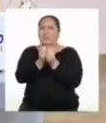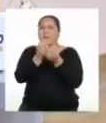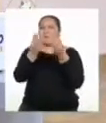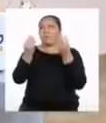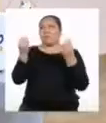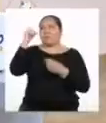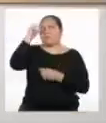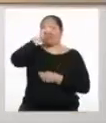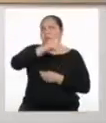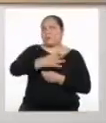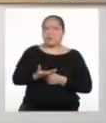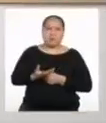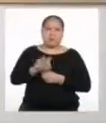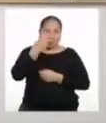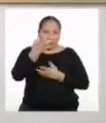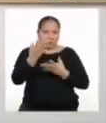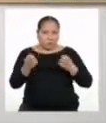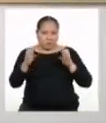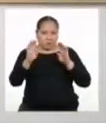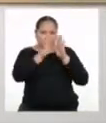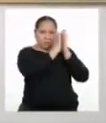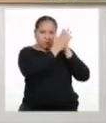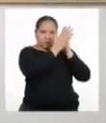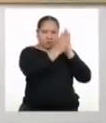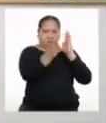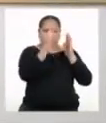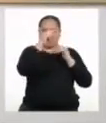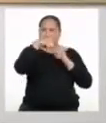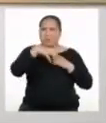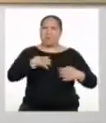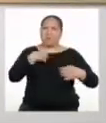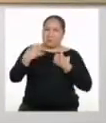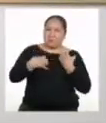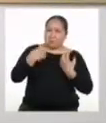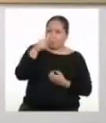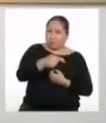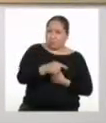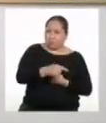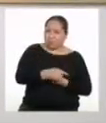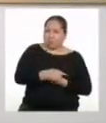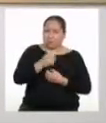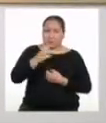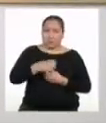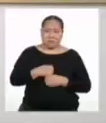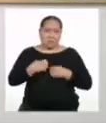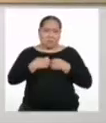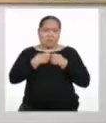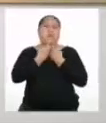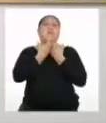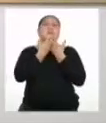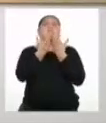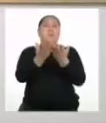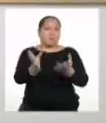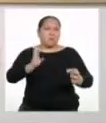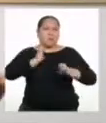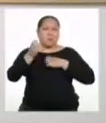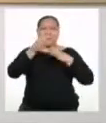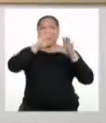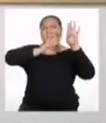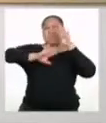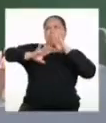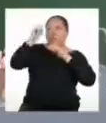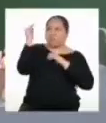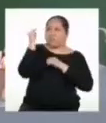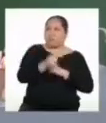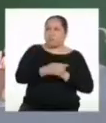demasiado complicado. ¿Y quisieras usar el fanzine para quejarte de esa situación? ¿Para expresar tal vez tus emociones o frustraciones